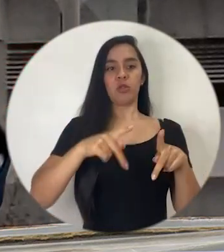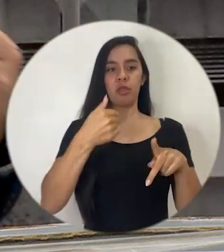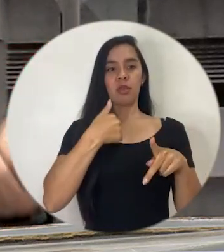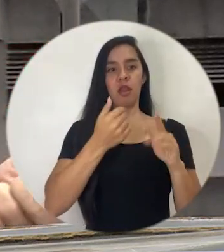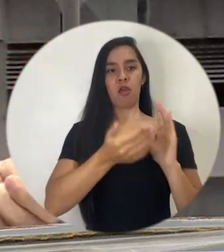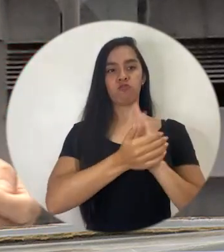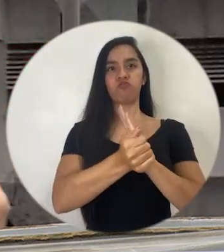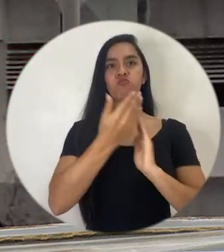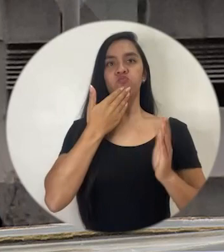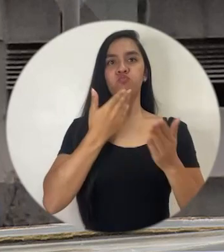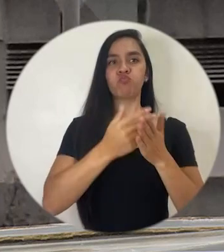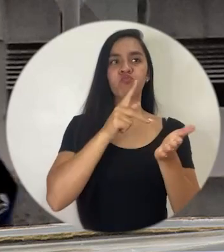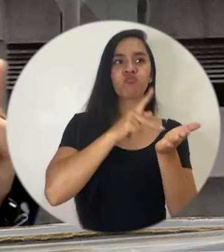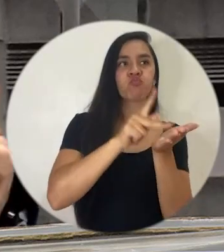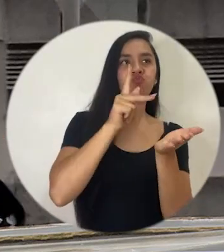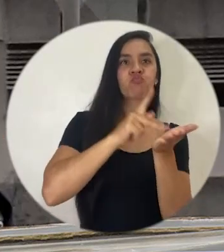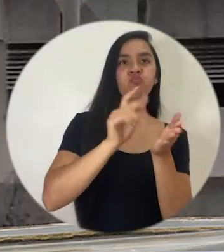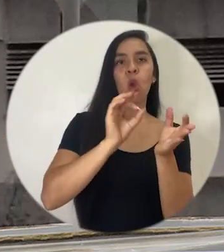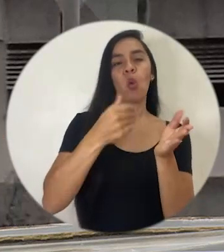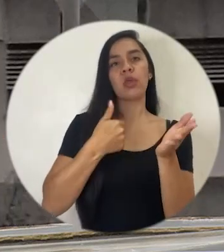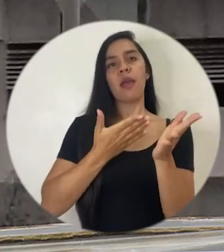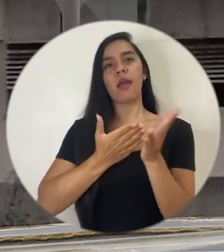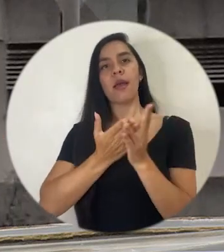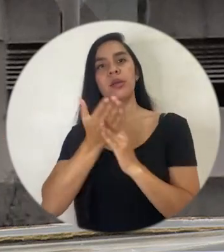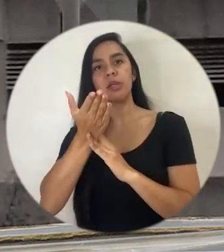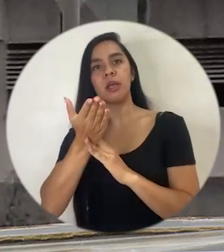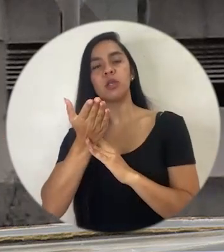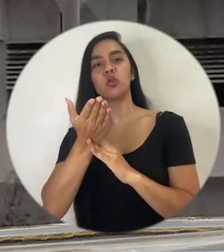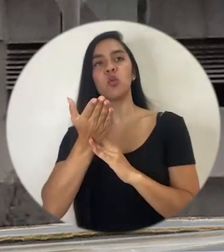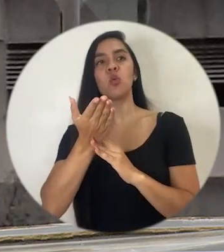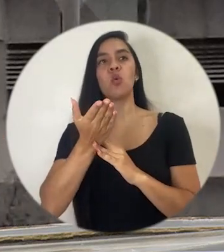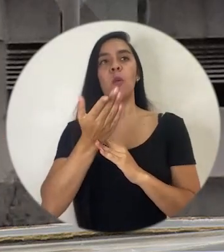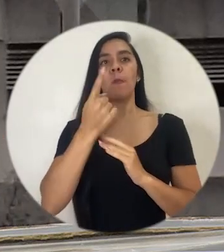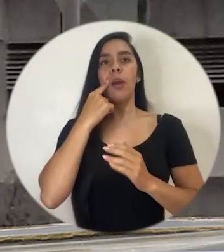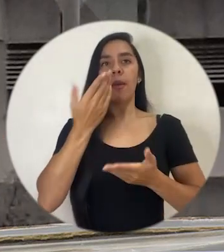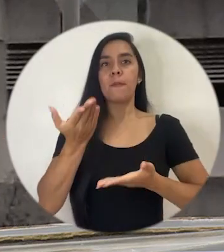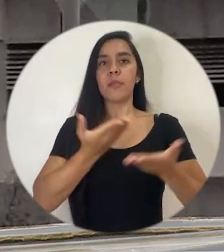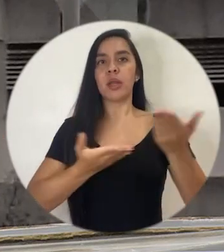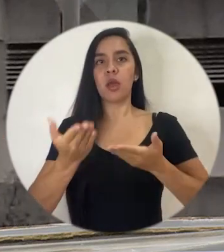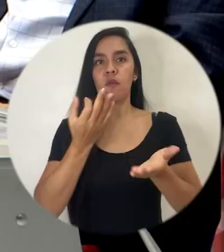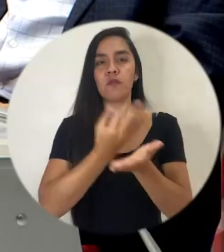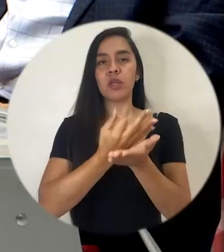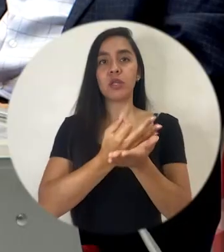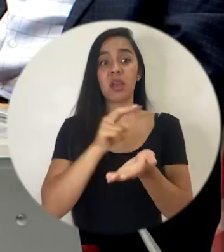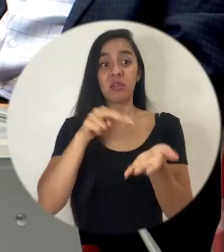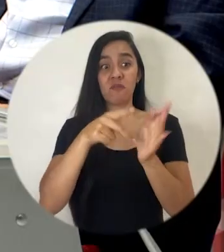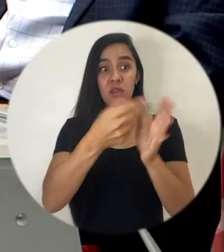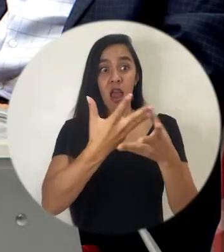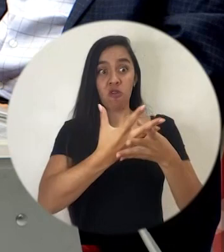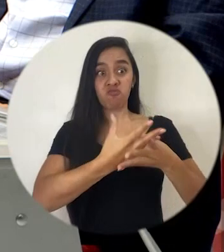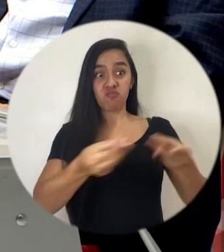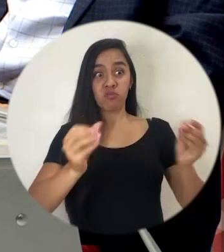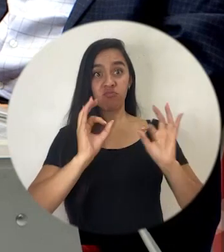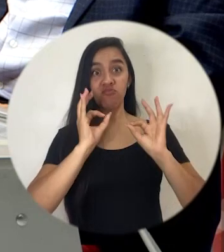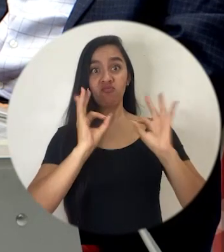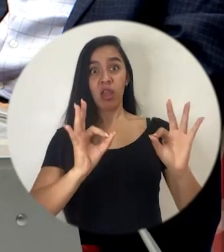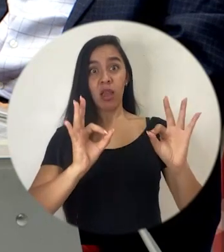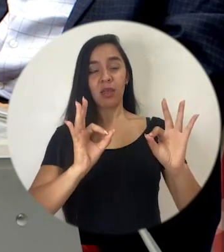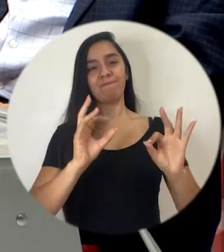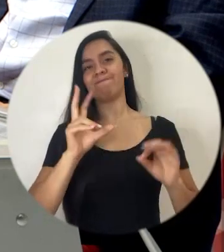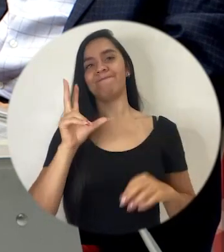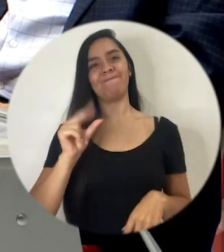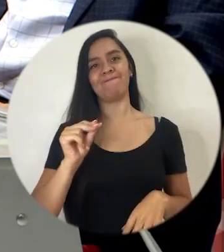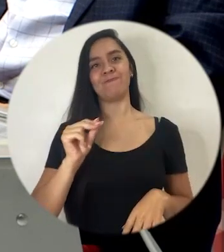capacidad de pago y que tienen de alguna manera acceso al mercado, no significa que se resuelve el problema